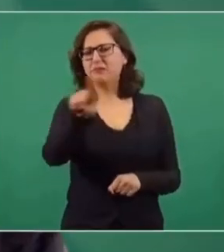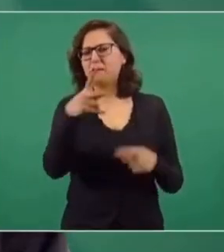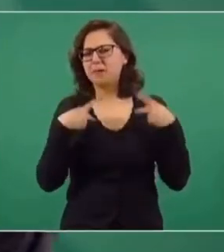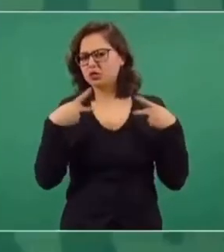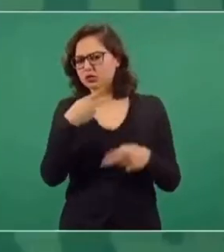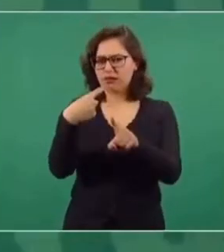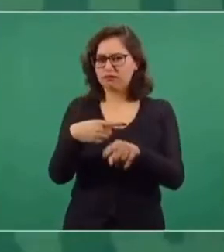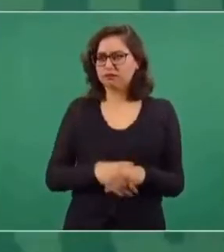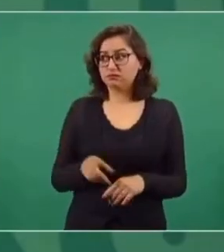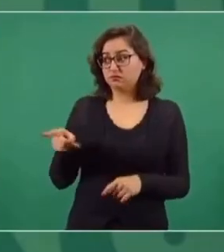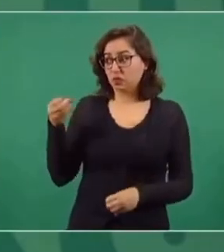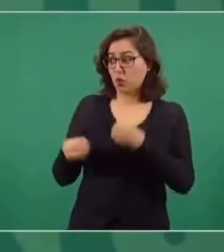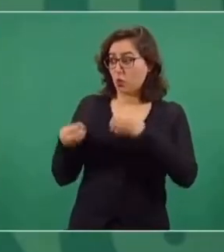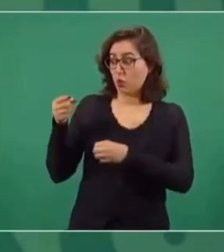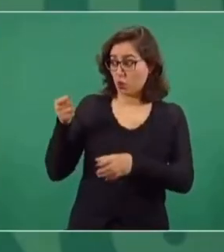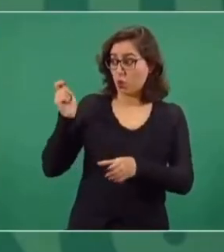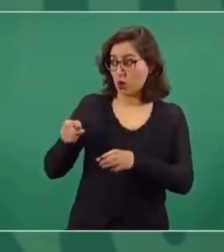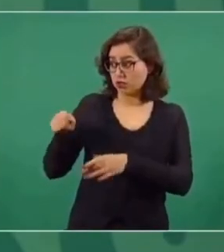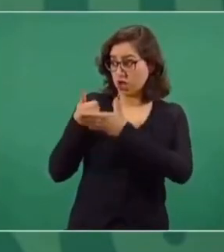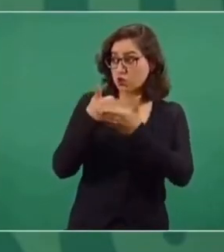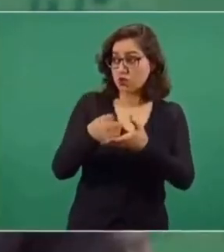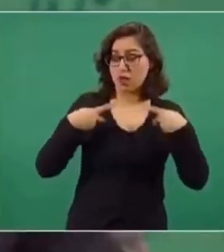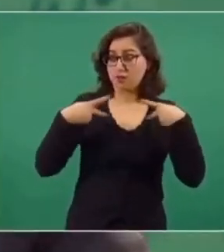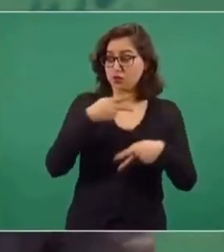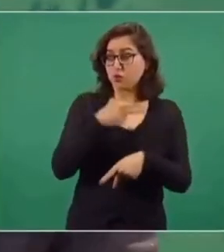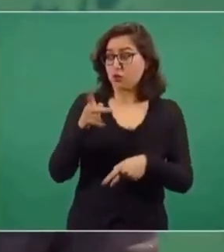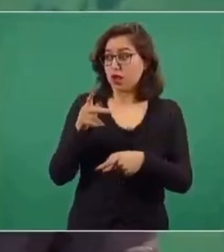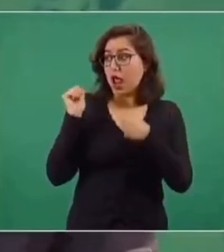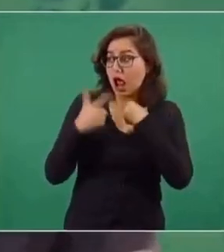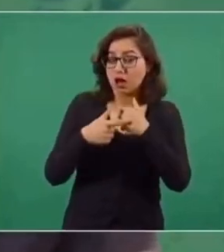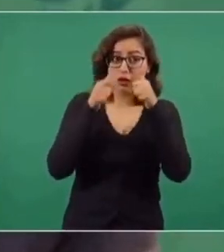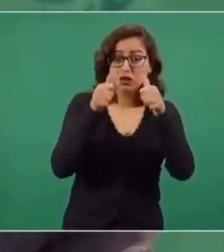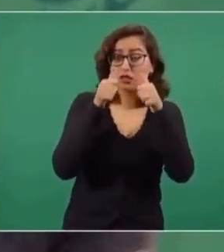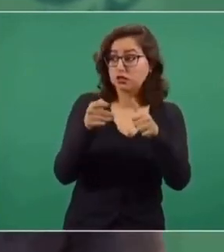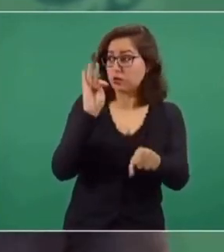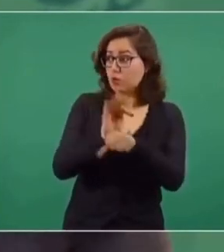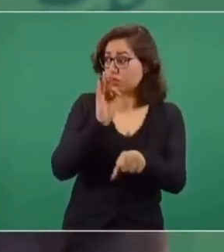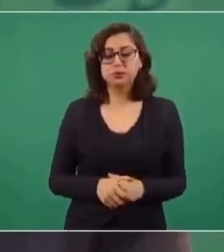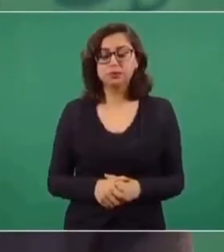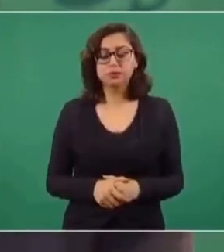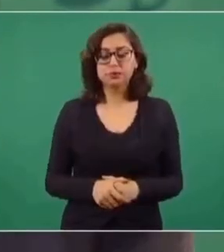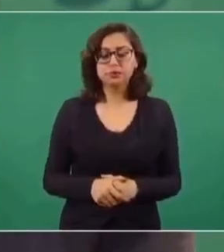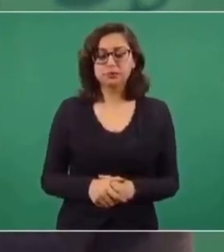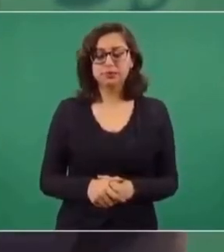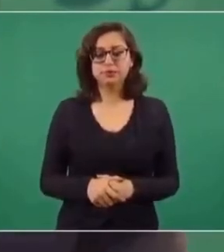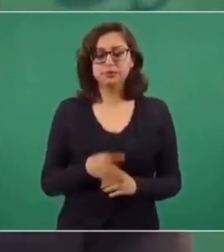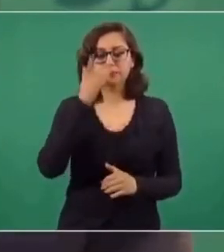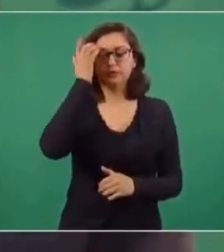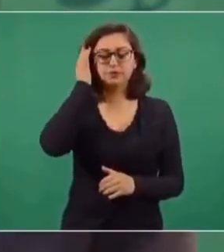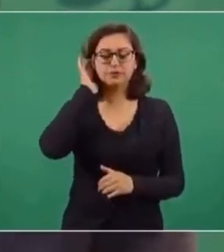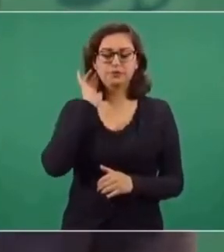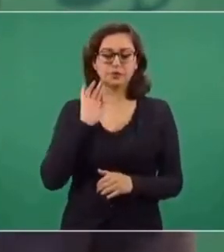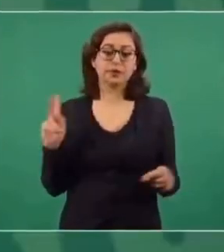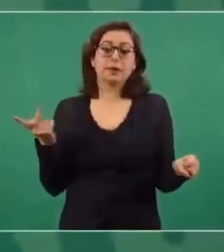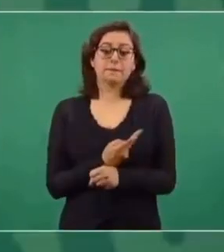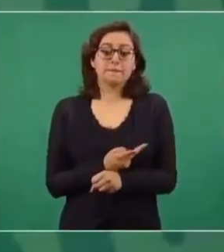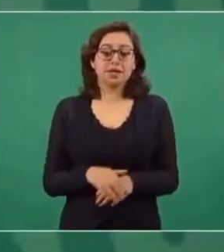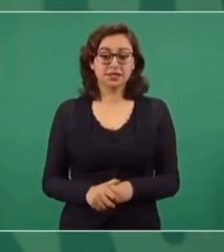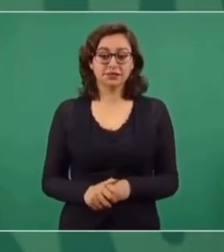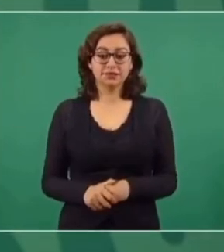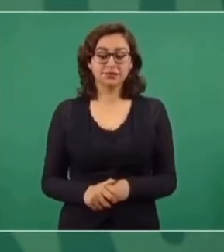Este juez otorgan paros a los pobres, protege a los pobres, entonces la justicia es nada más